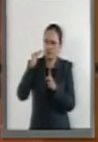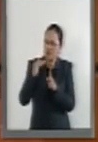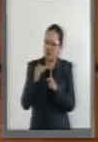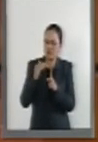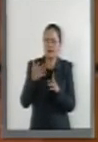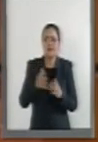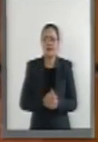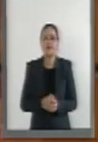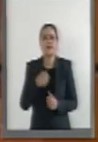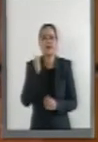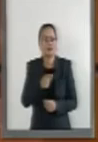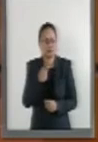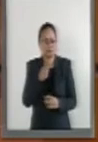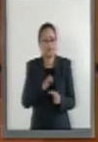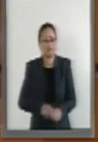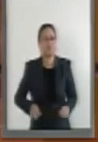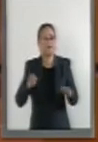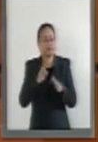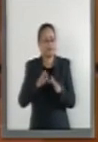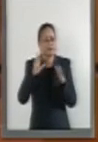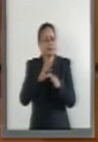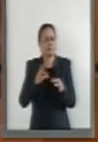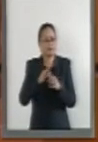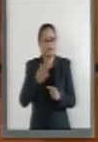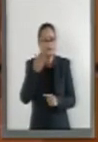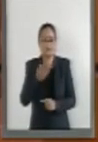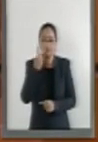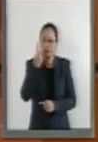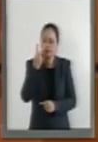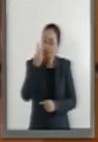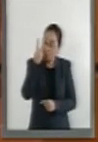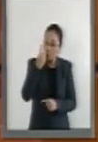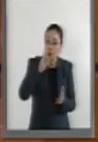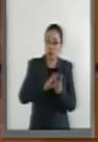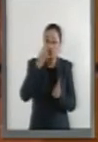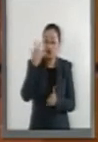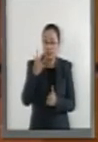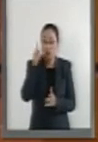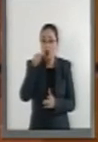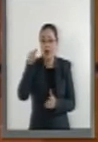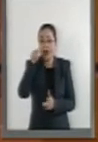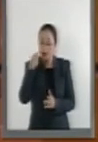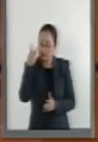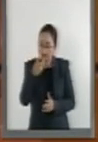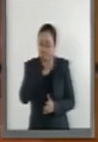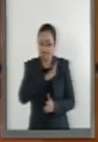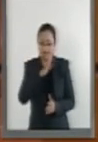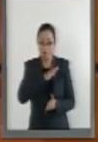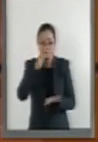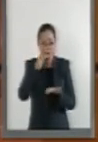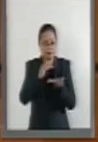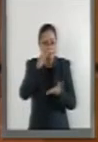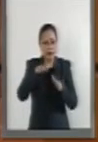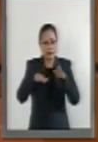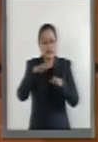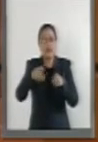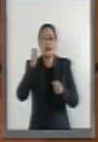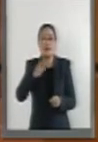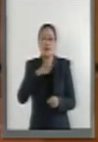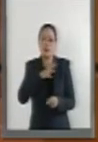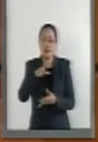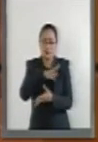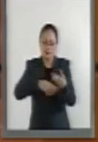preferible limitarlo incluso a 1.5 grados centígrados. También apoyar el financiamiento y la